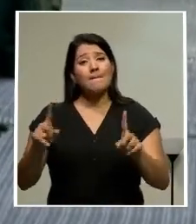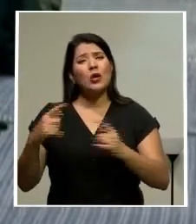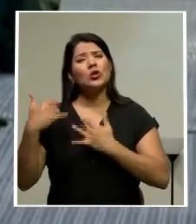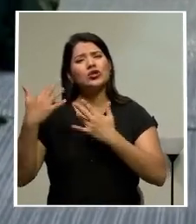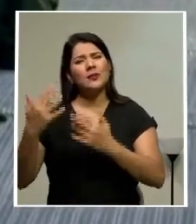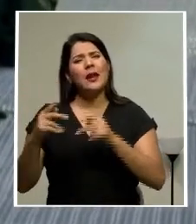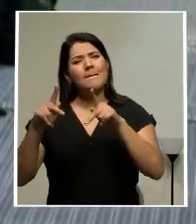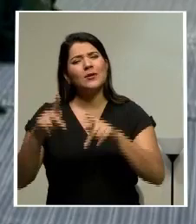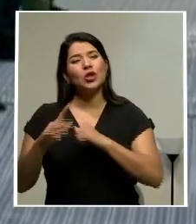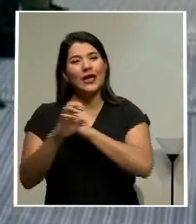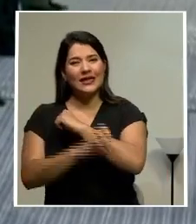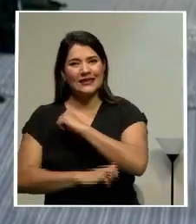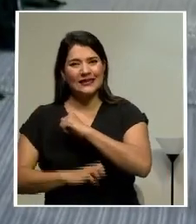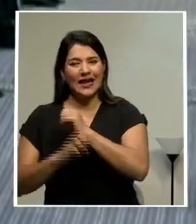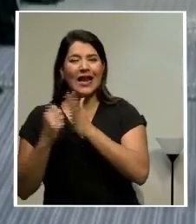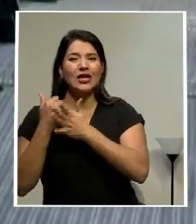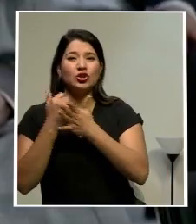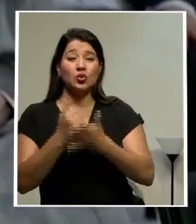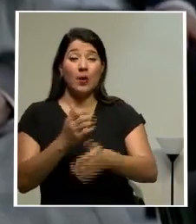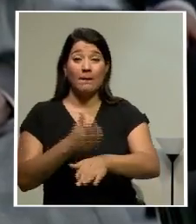mejorar la situación de Irán.